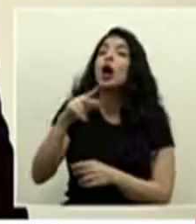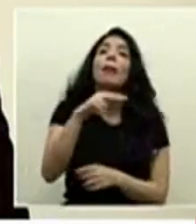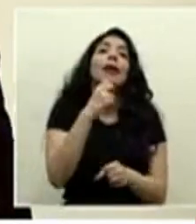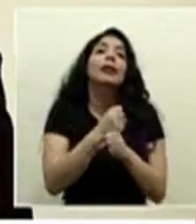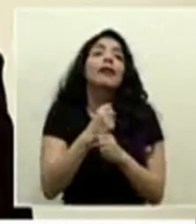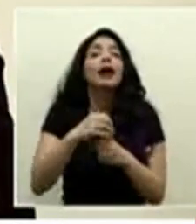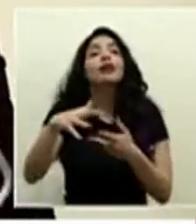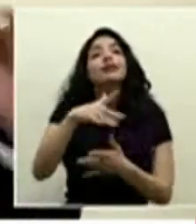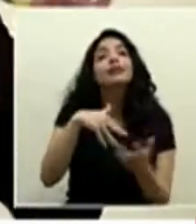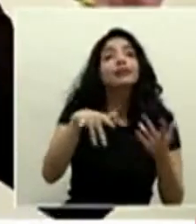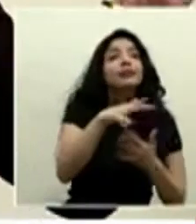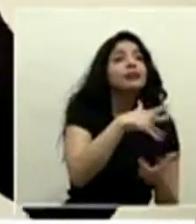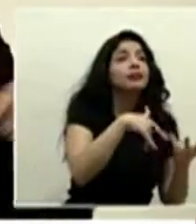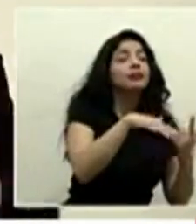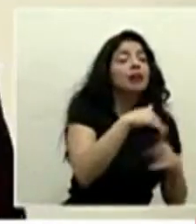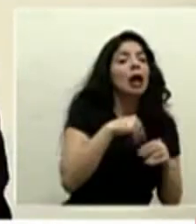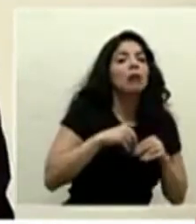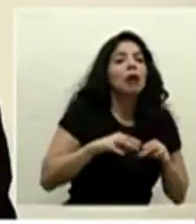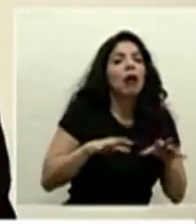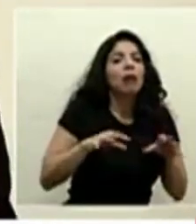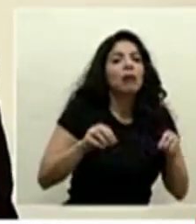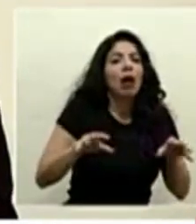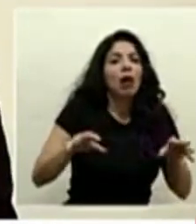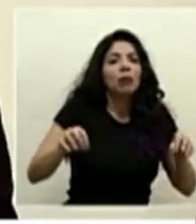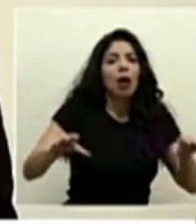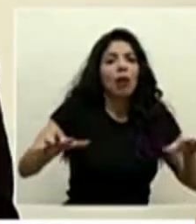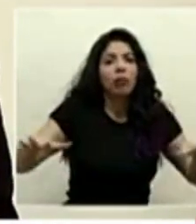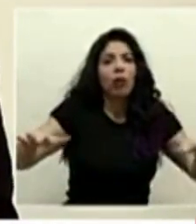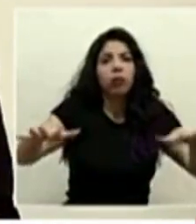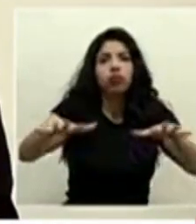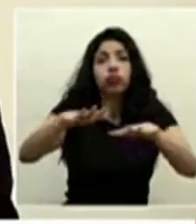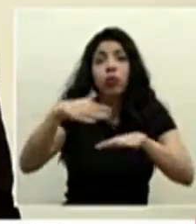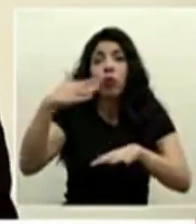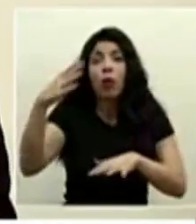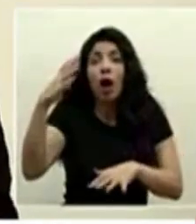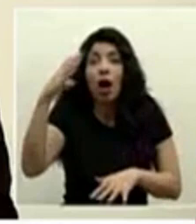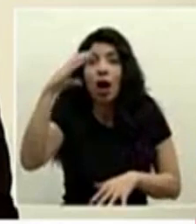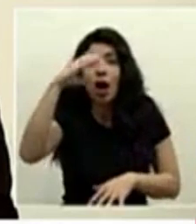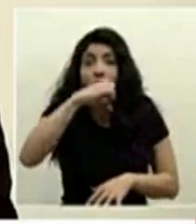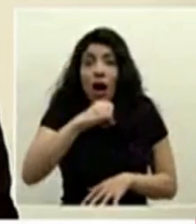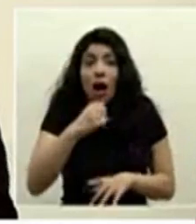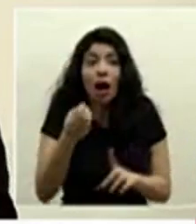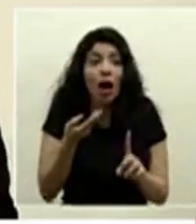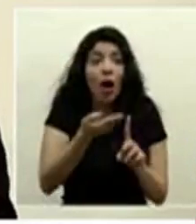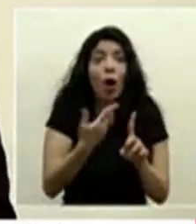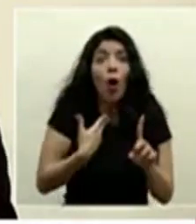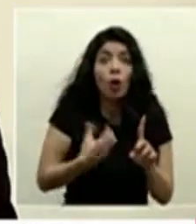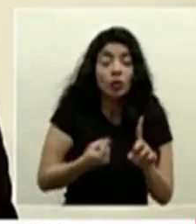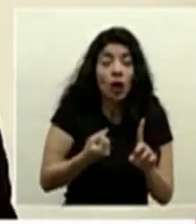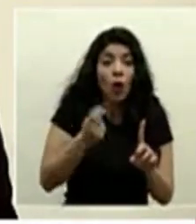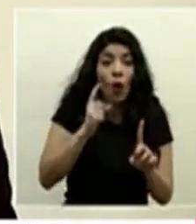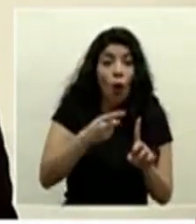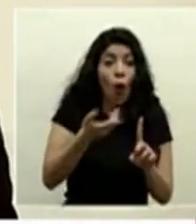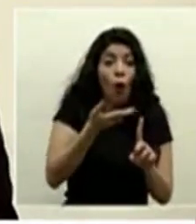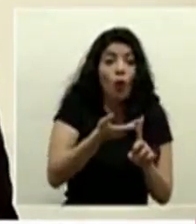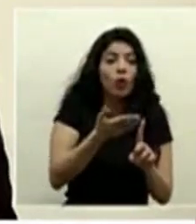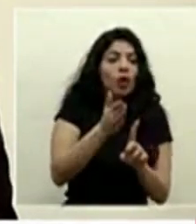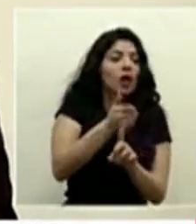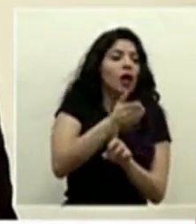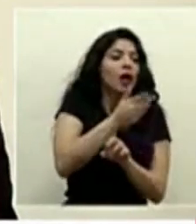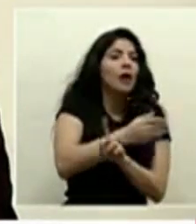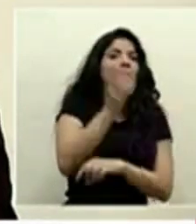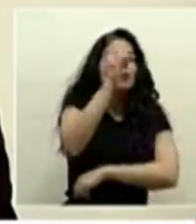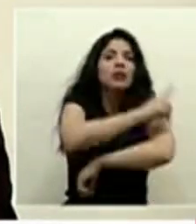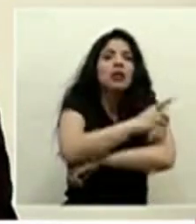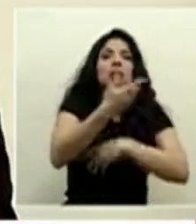trabajo y entonces ahí empieza a expandirse la transmisión y cuando nos damos cuenta ya para la orden sanitaria pueden haber pasado varios días de que esa